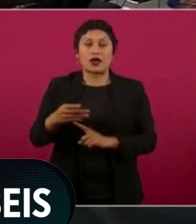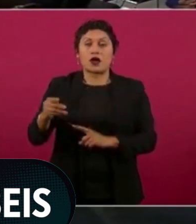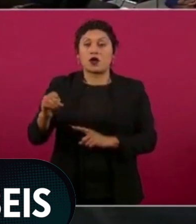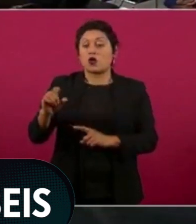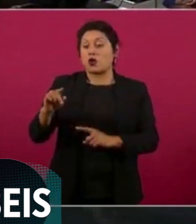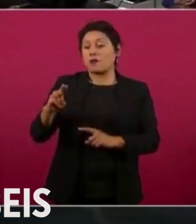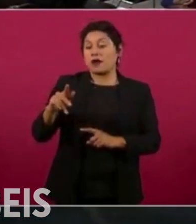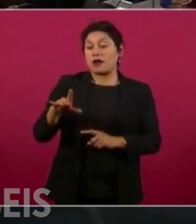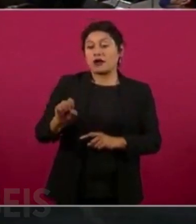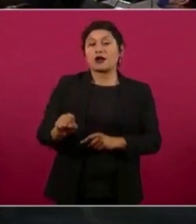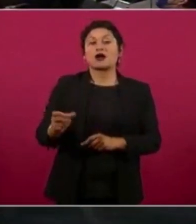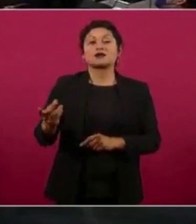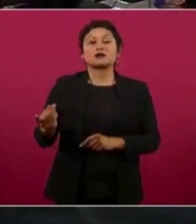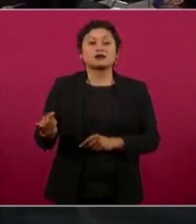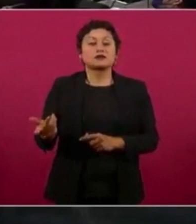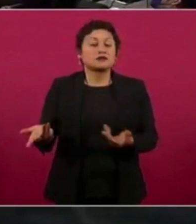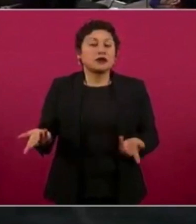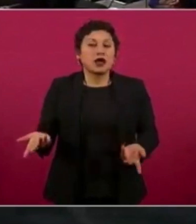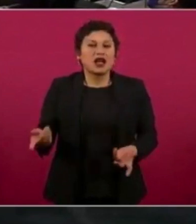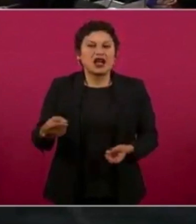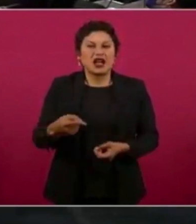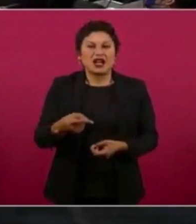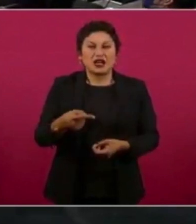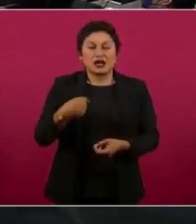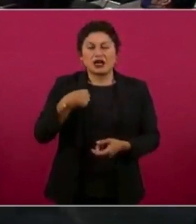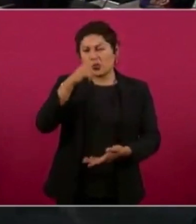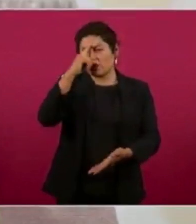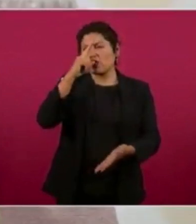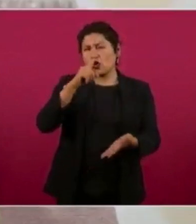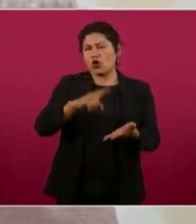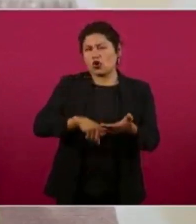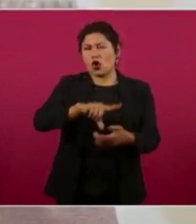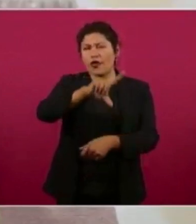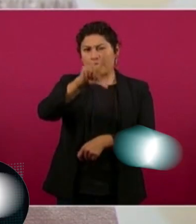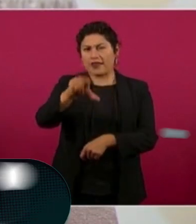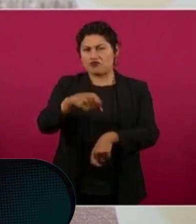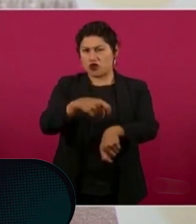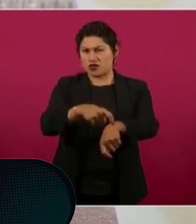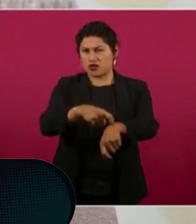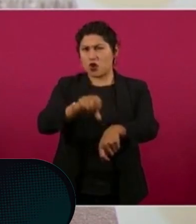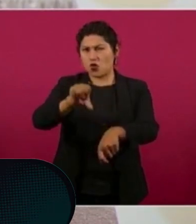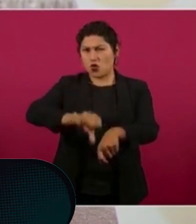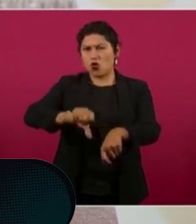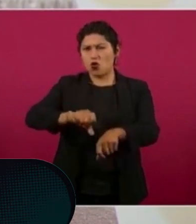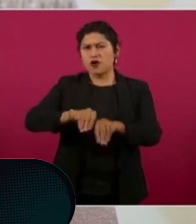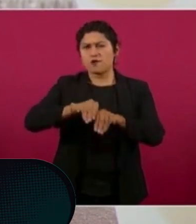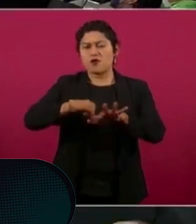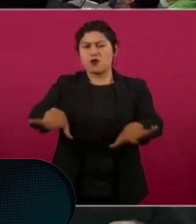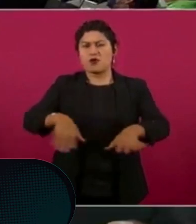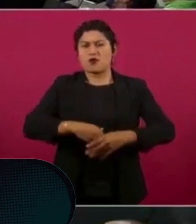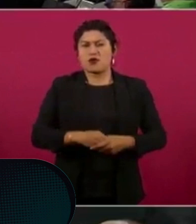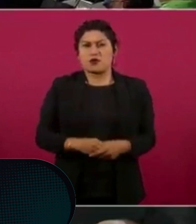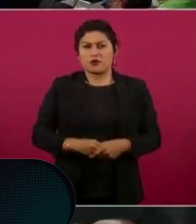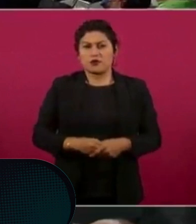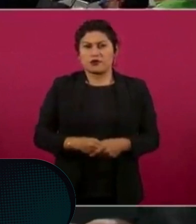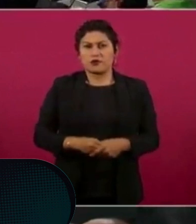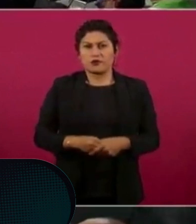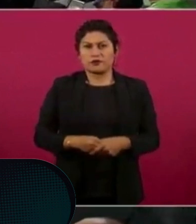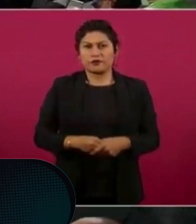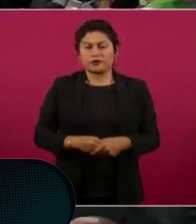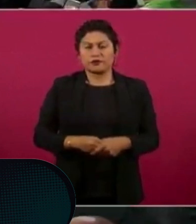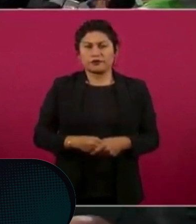almirante, yo creo que más tarde van a informar sobre este asunto. ¿Se lo está en acuerdo con este asunto?